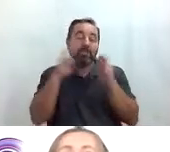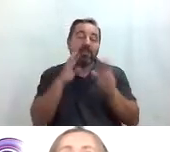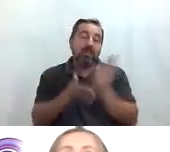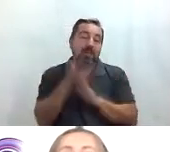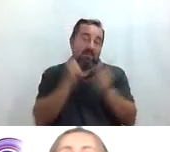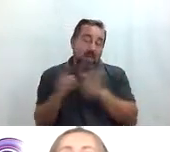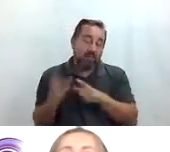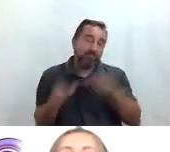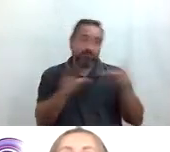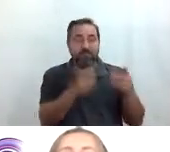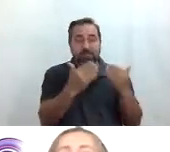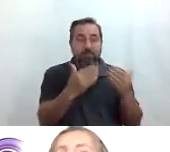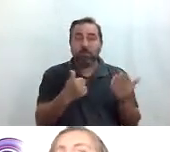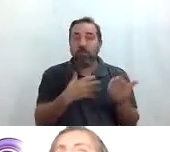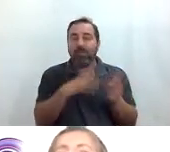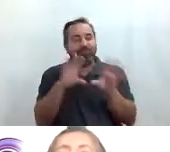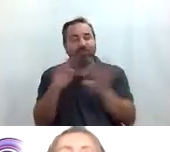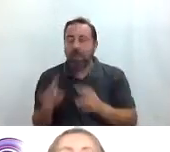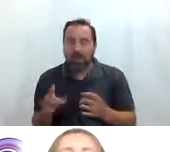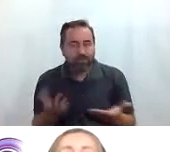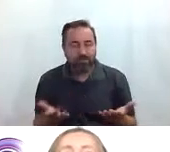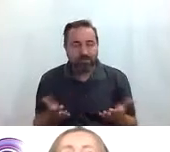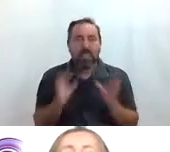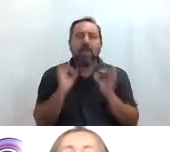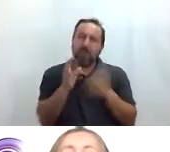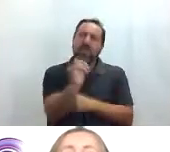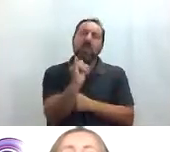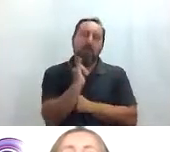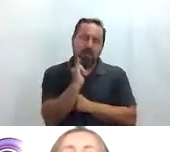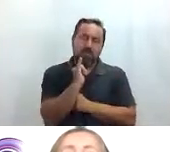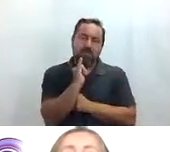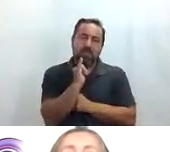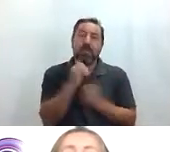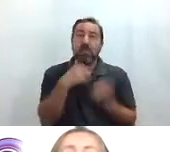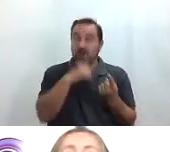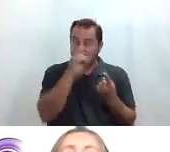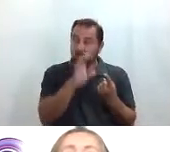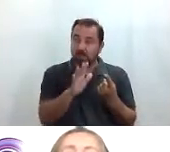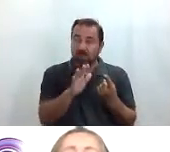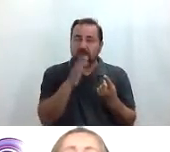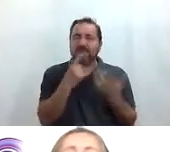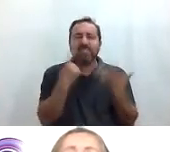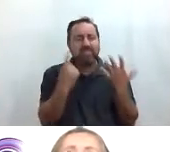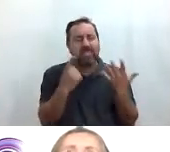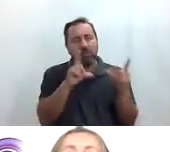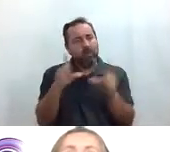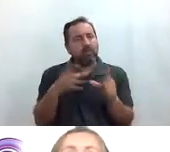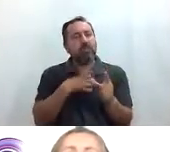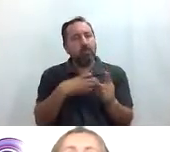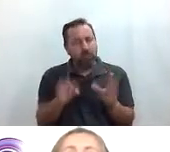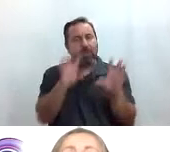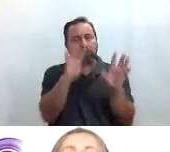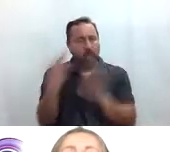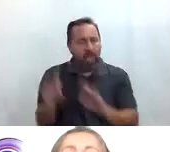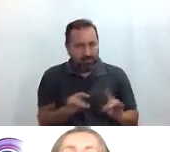no pude tener el placer de tocarla pero que está y tiene si no recuerdo mal nos comentaron seis obras que se pueden tocar